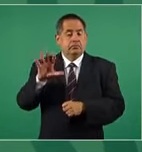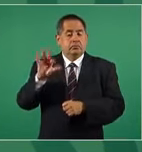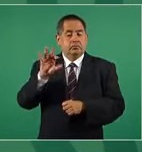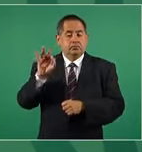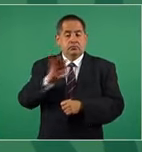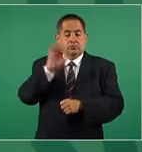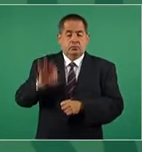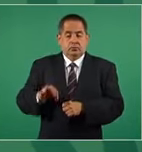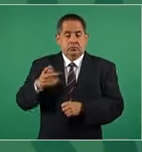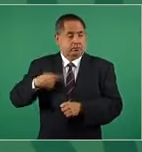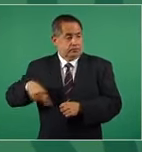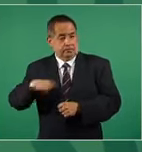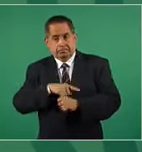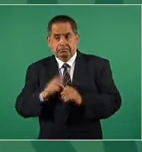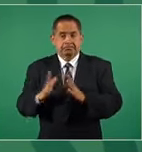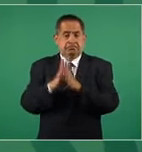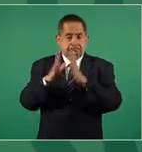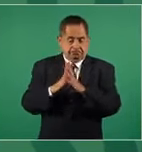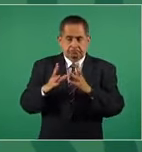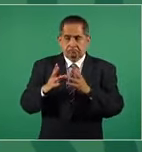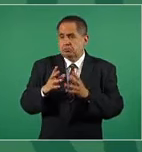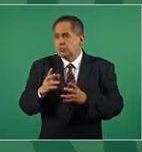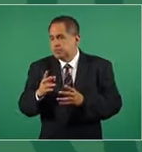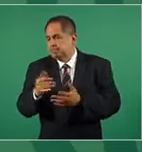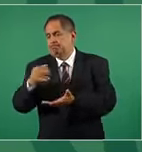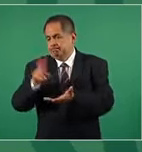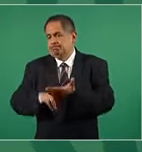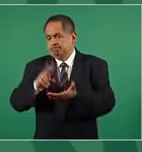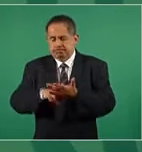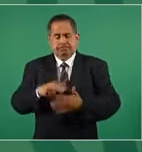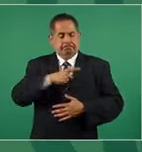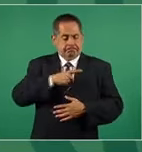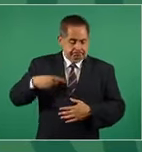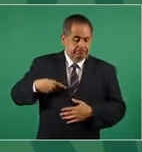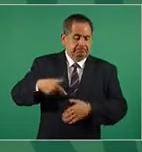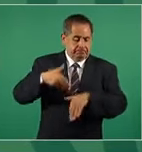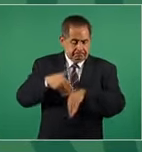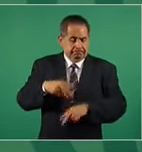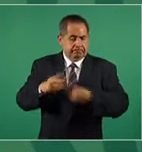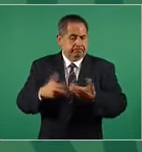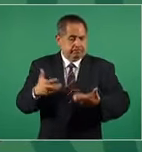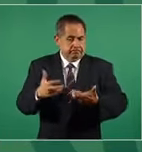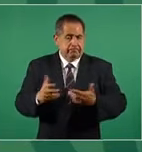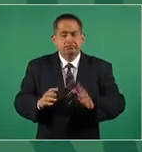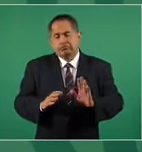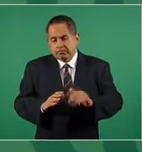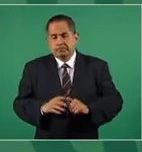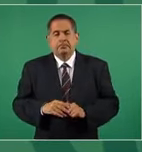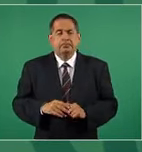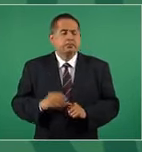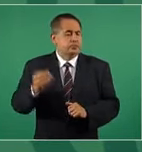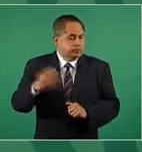de para que fuese vinculatoria, de todas maneras